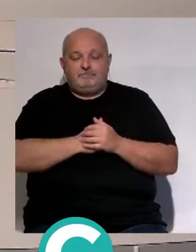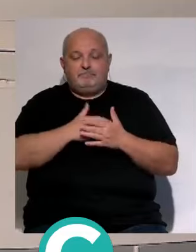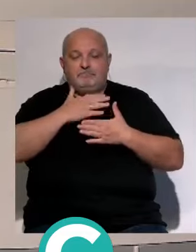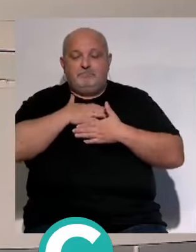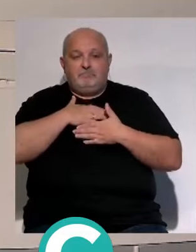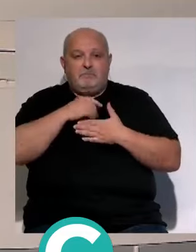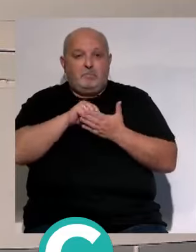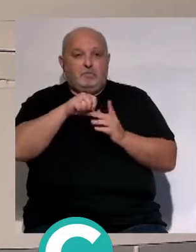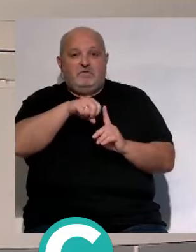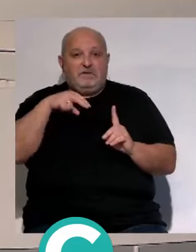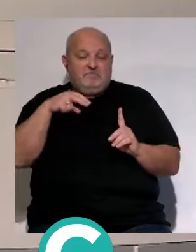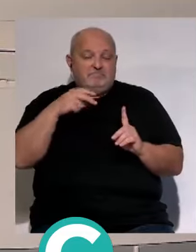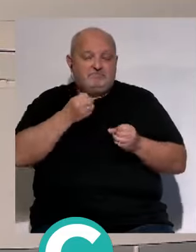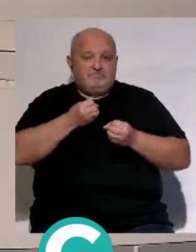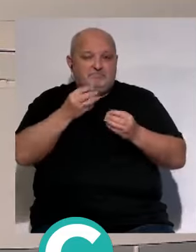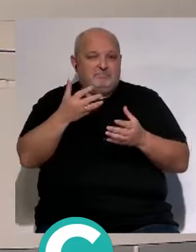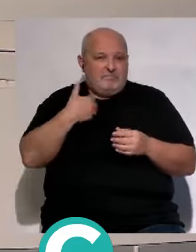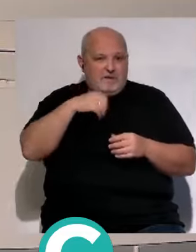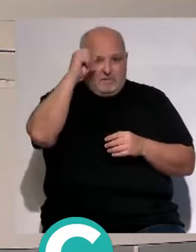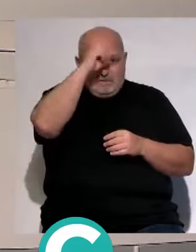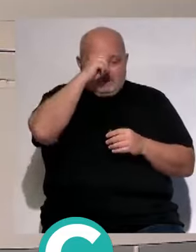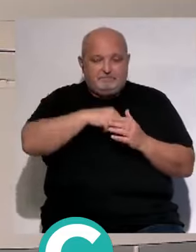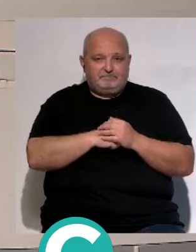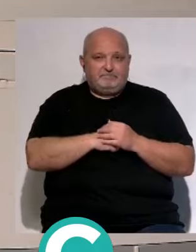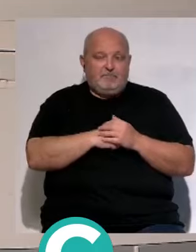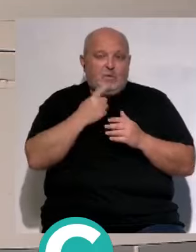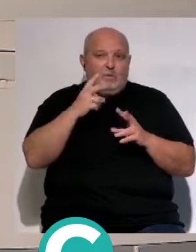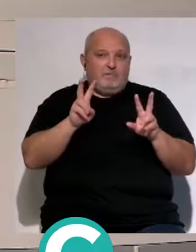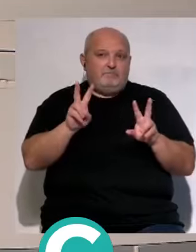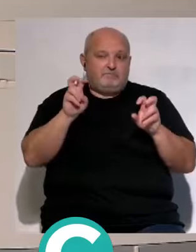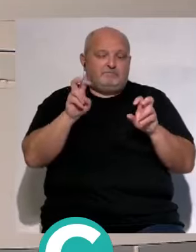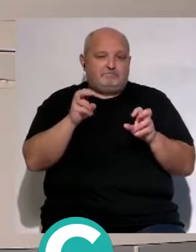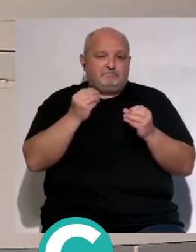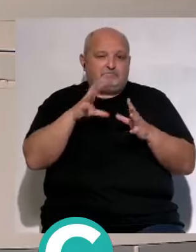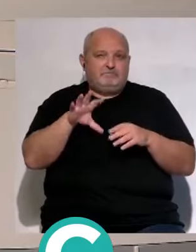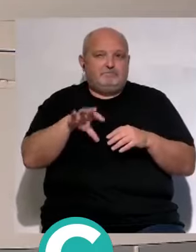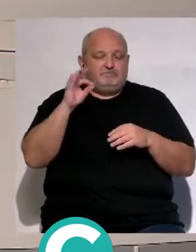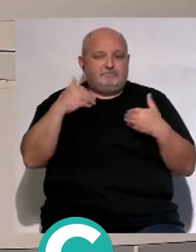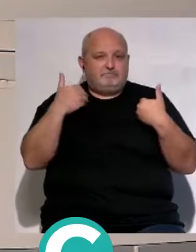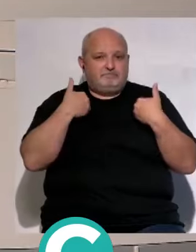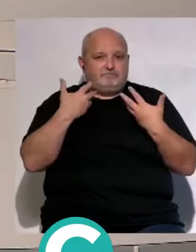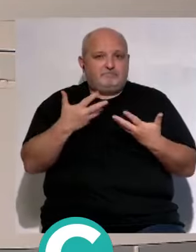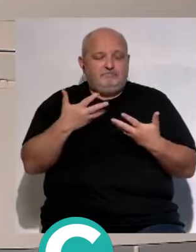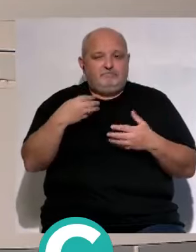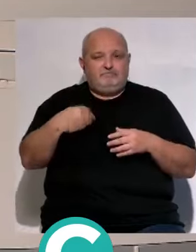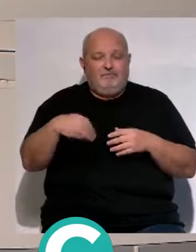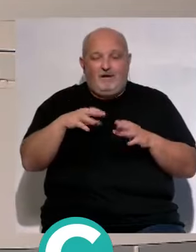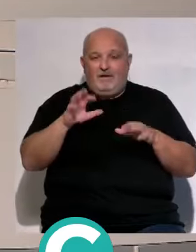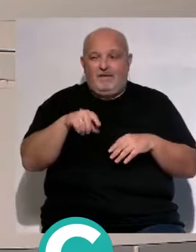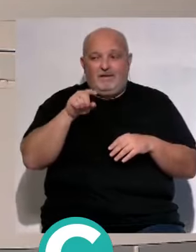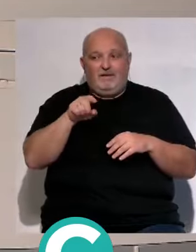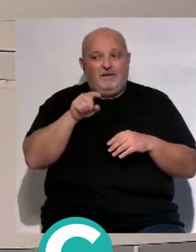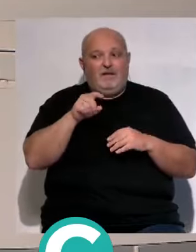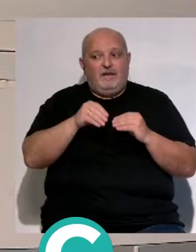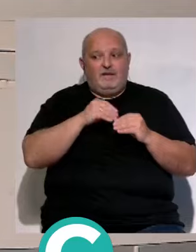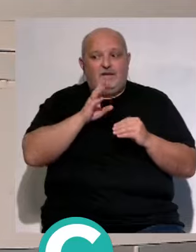particularmente ya he expresado mi opinión creo que una de las mejores decisiones que ha tomado Manuel Vizcaíno como presidente